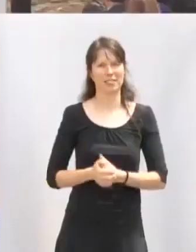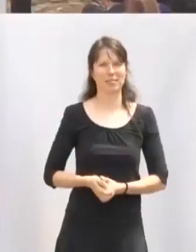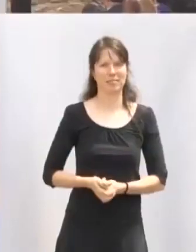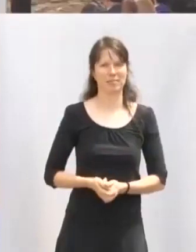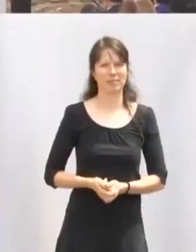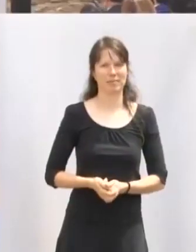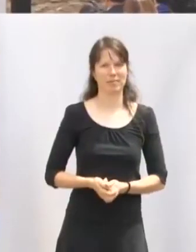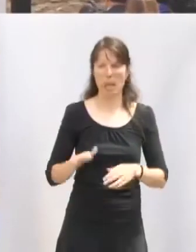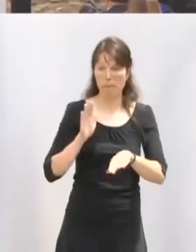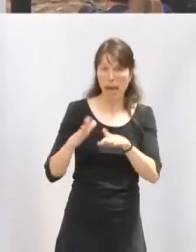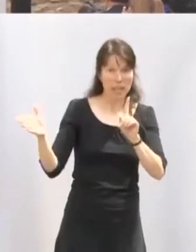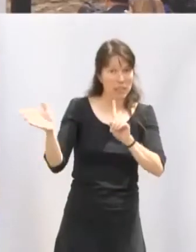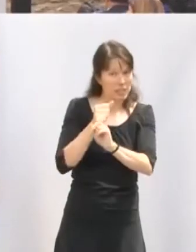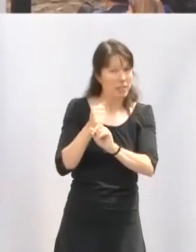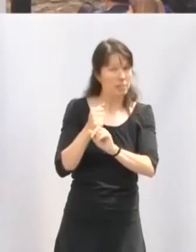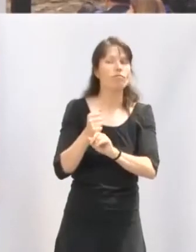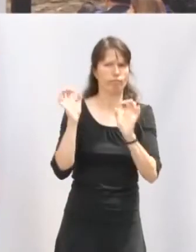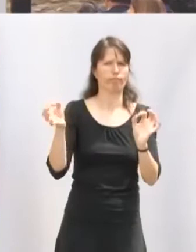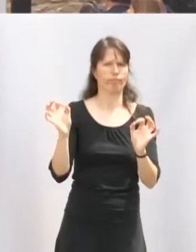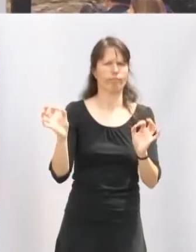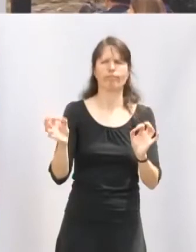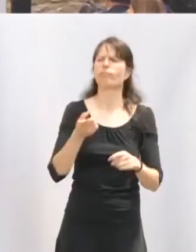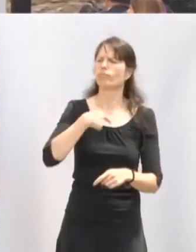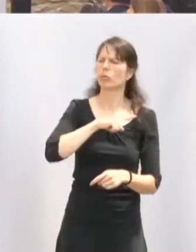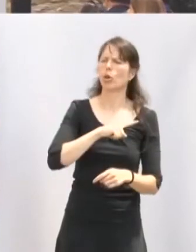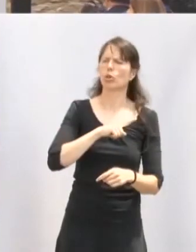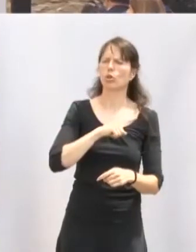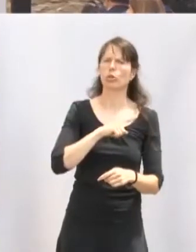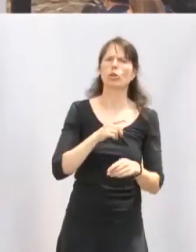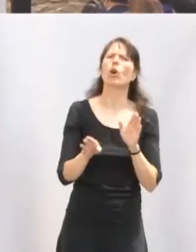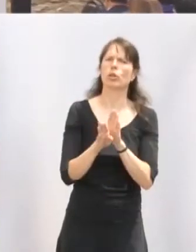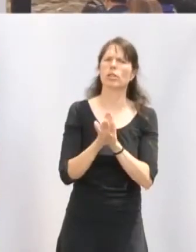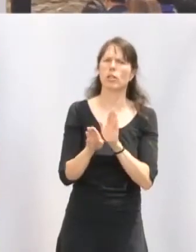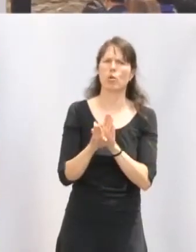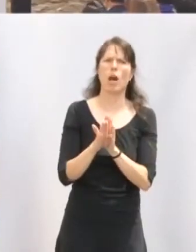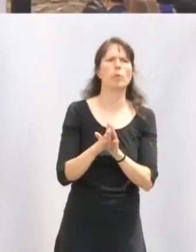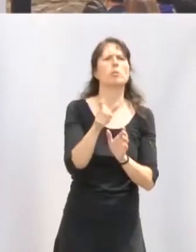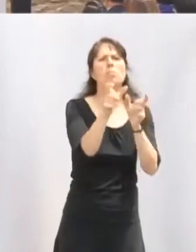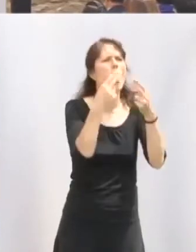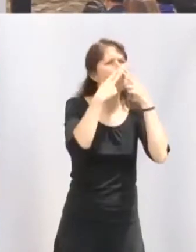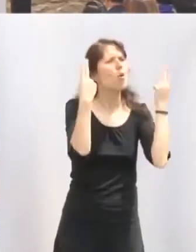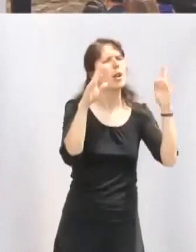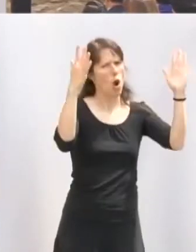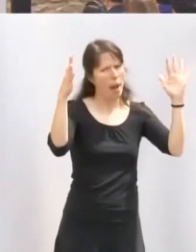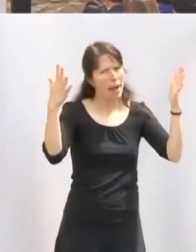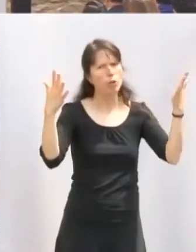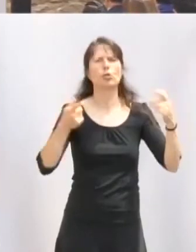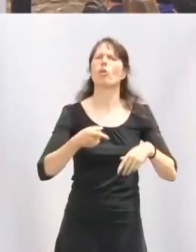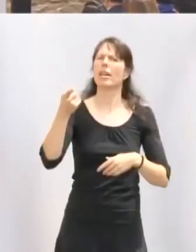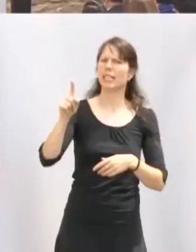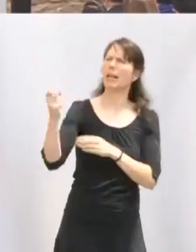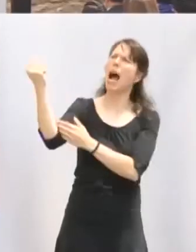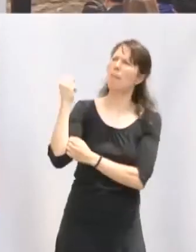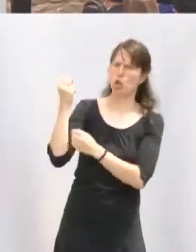Para lograrlo por supuesto seguiremos contando con el aplauso del fiel público y con el apoyo de nuestras